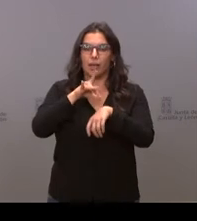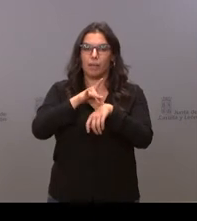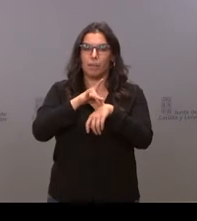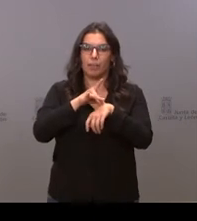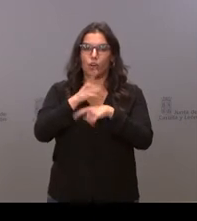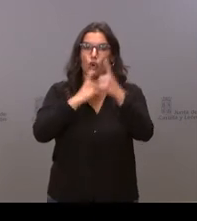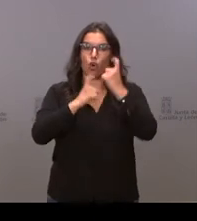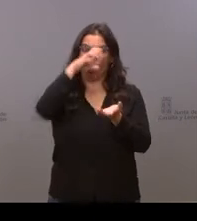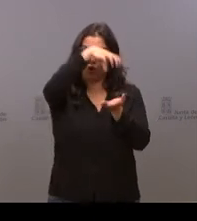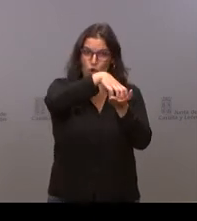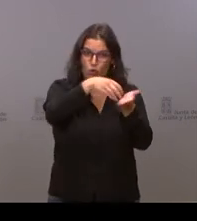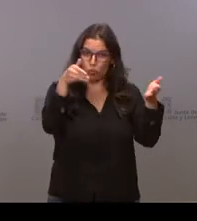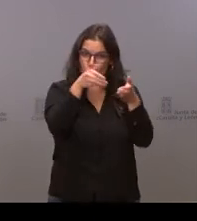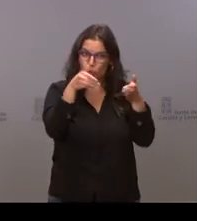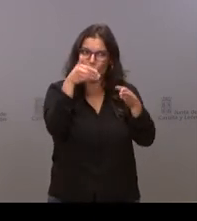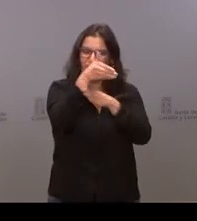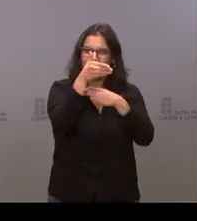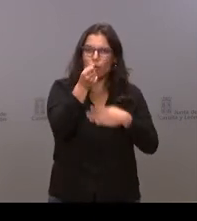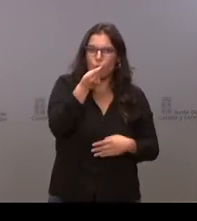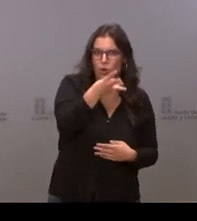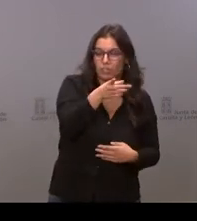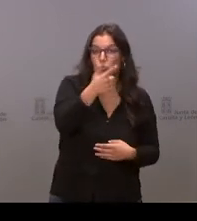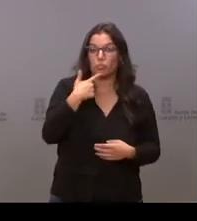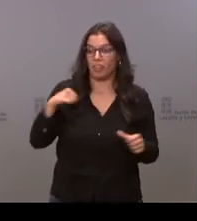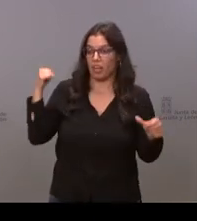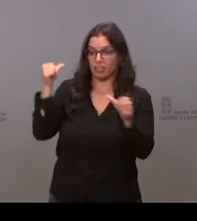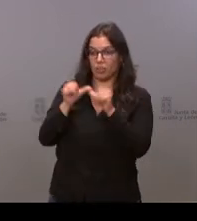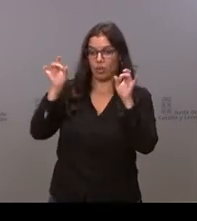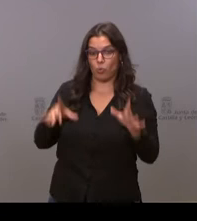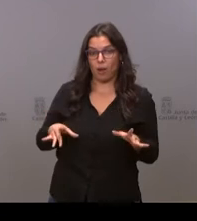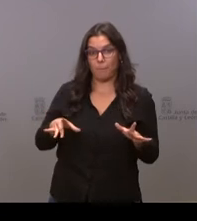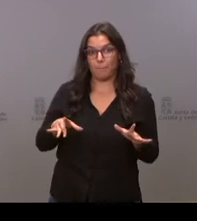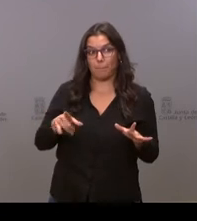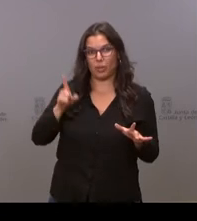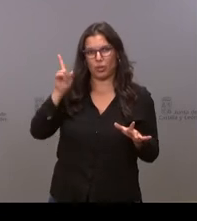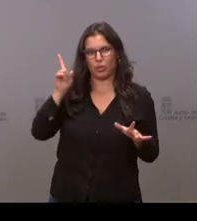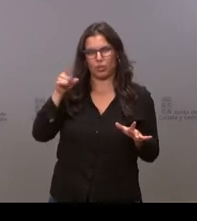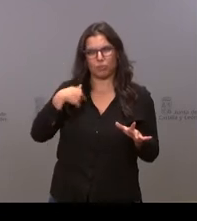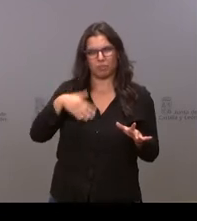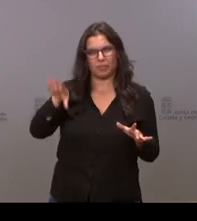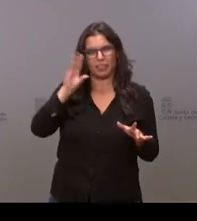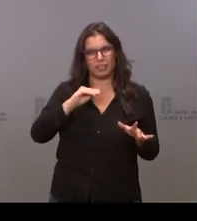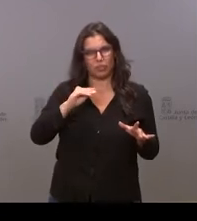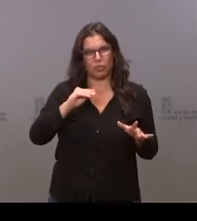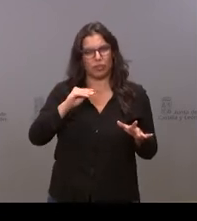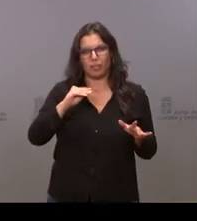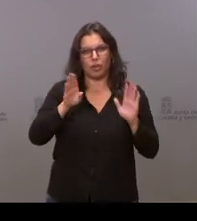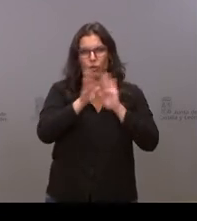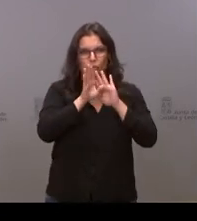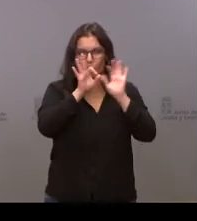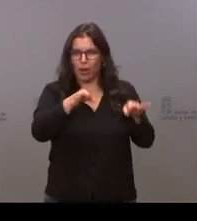consultorios dicen que se mantiene como está ahora pero a la vez quiero entenderle que no es posible seguir